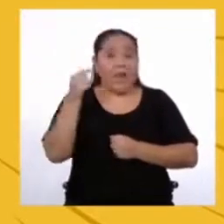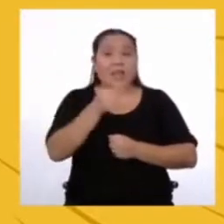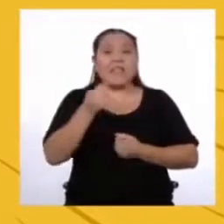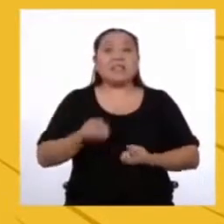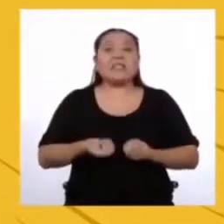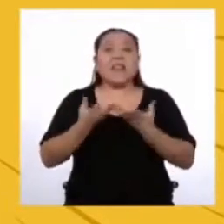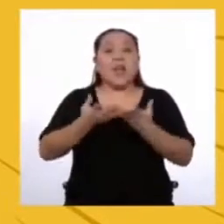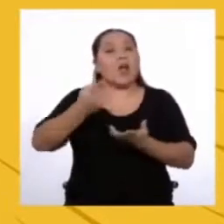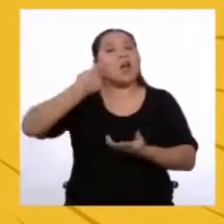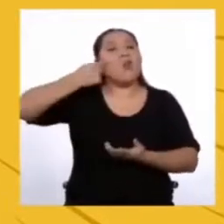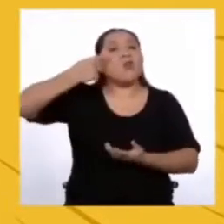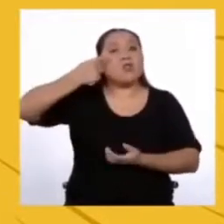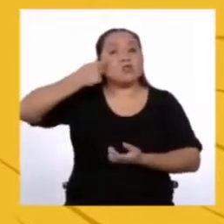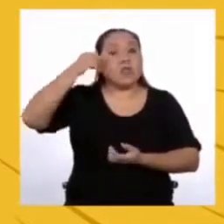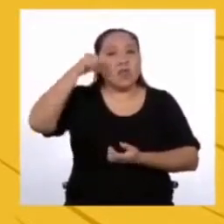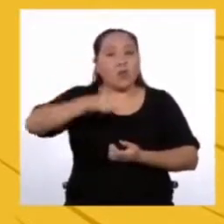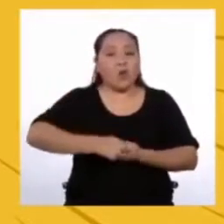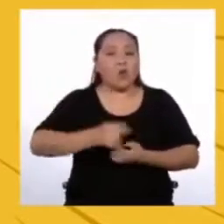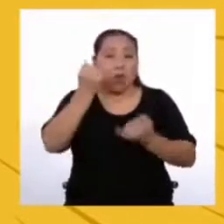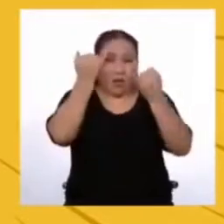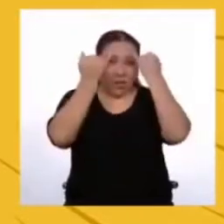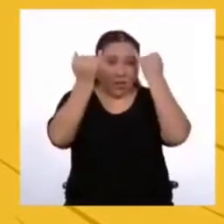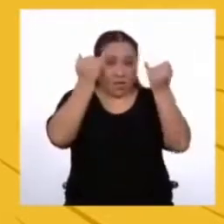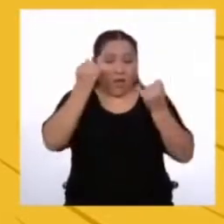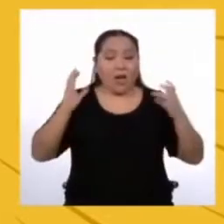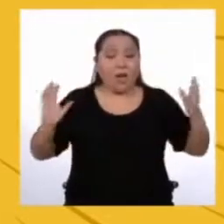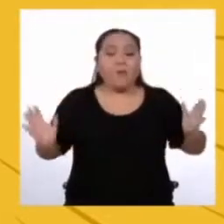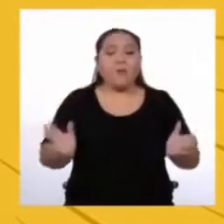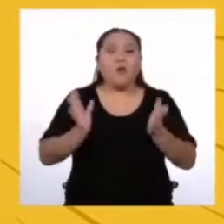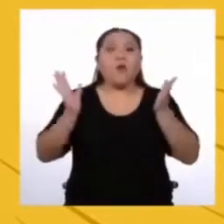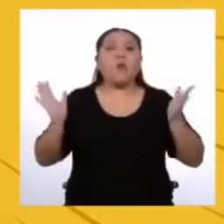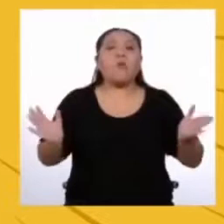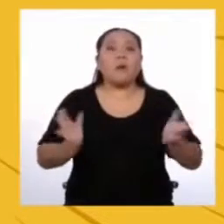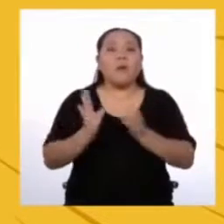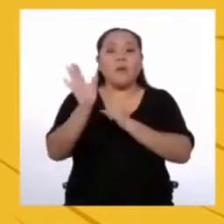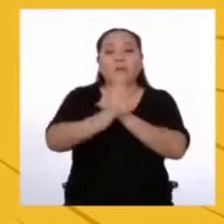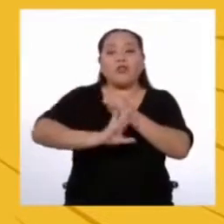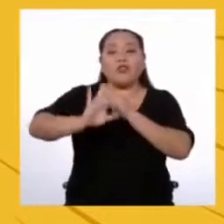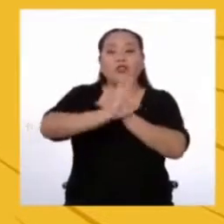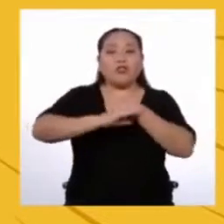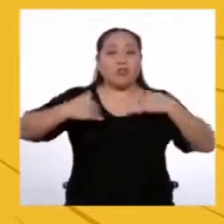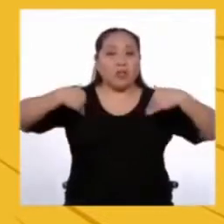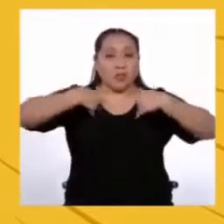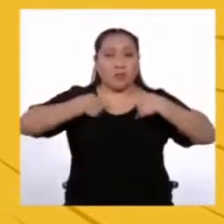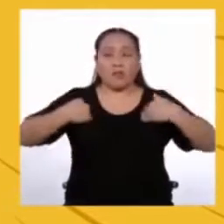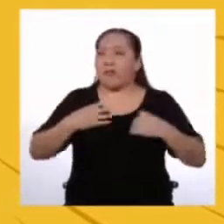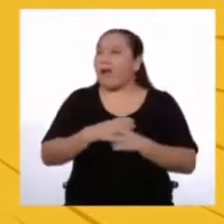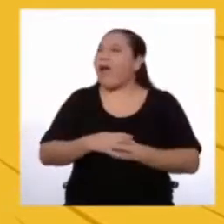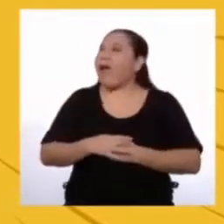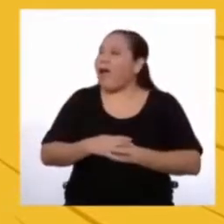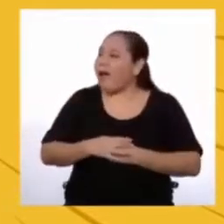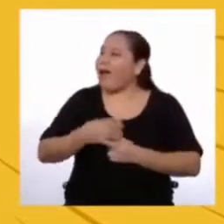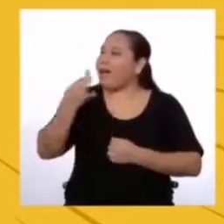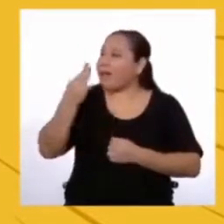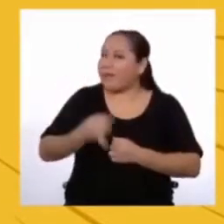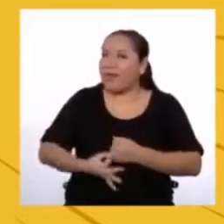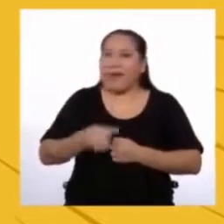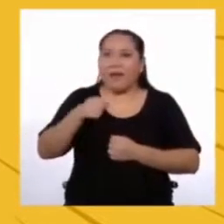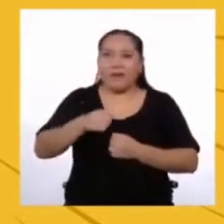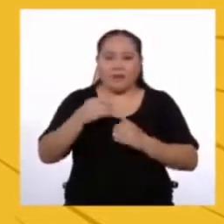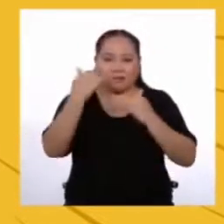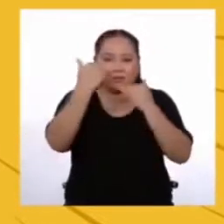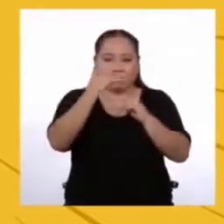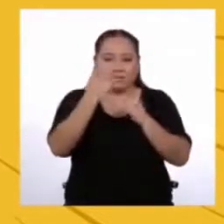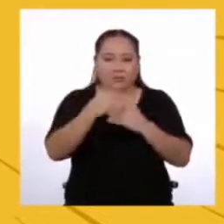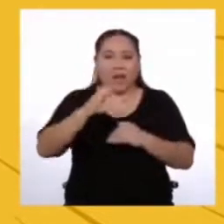está dando a conocer una iniciativa que promueve la protección de animales ¡Ah, claro! Y tiene bien sus